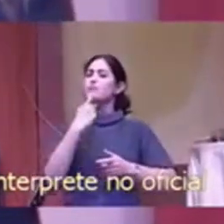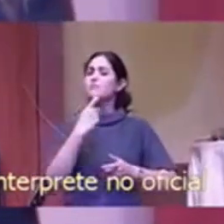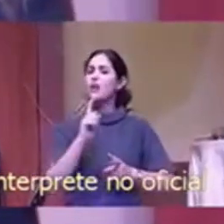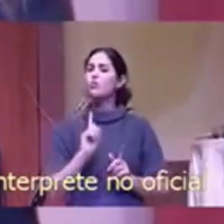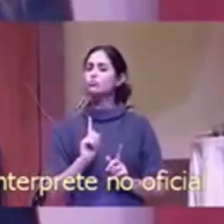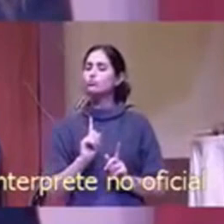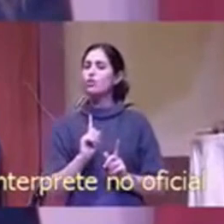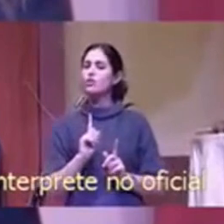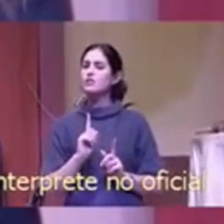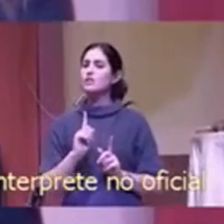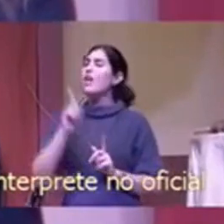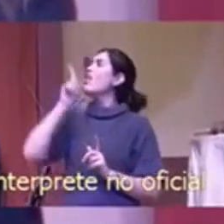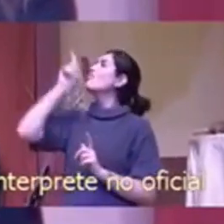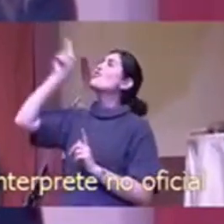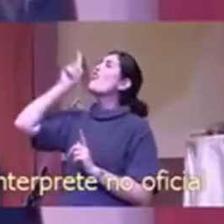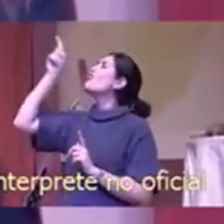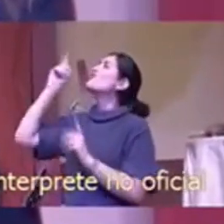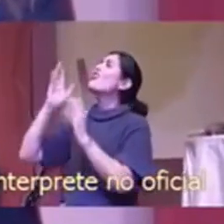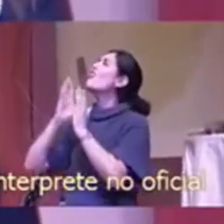mi Dios